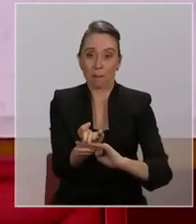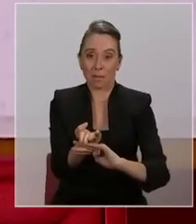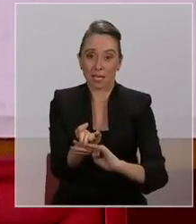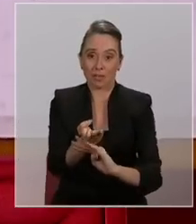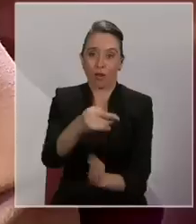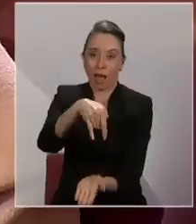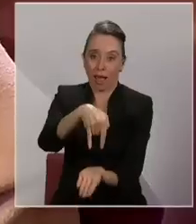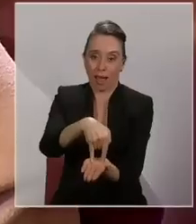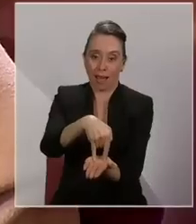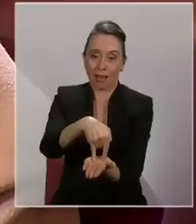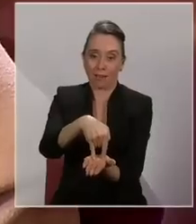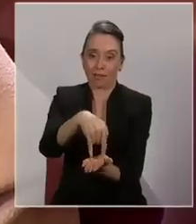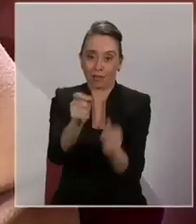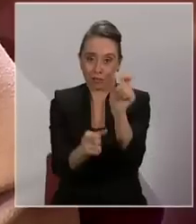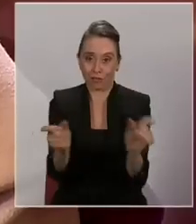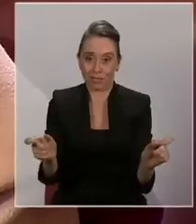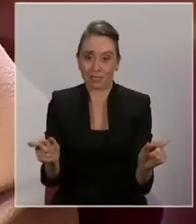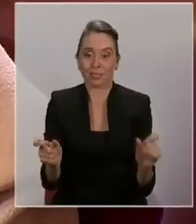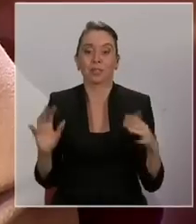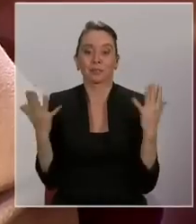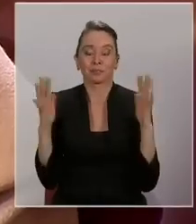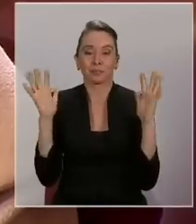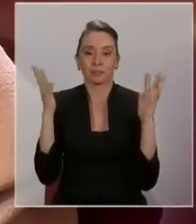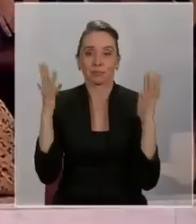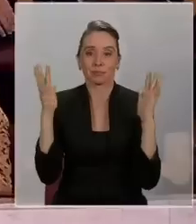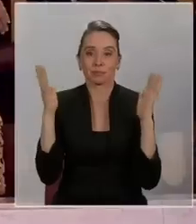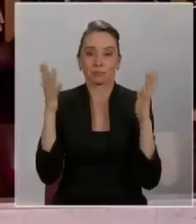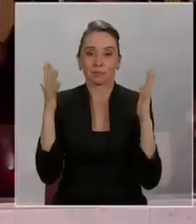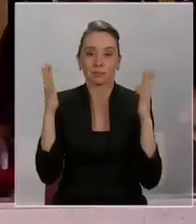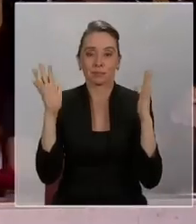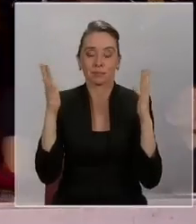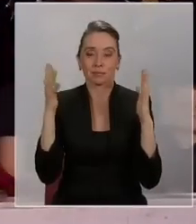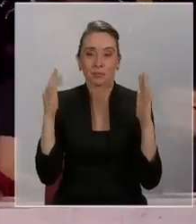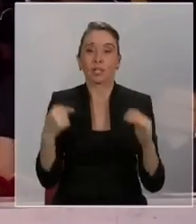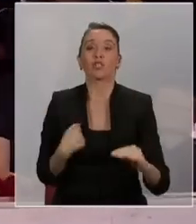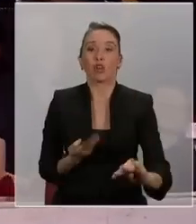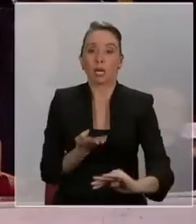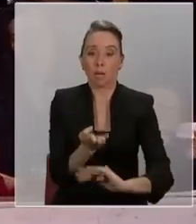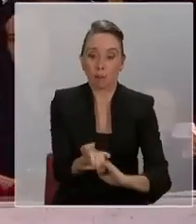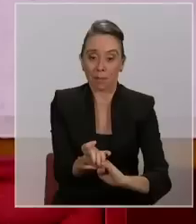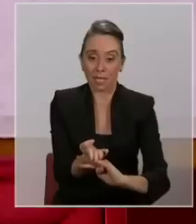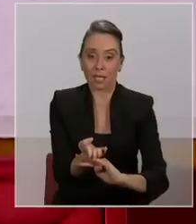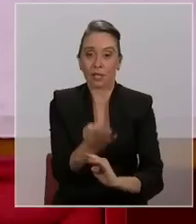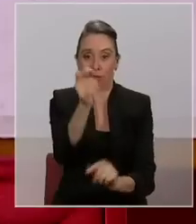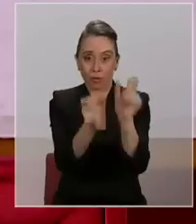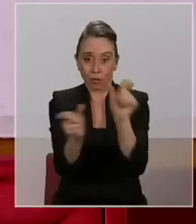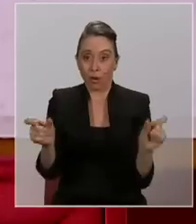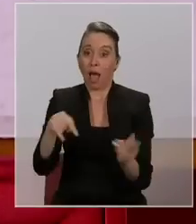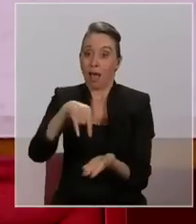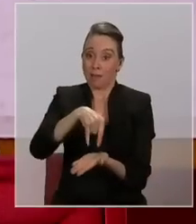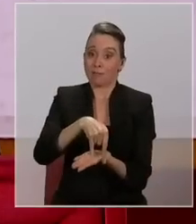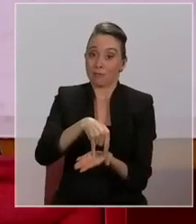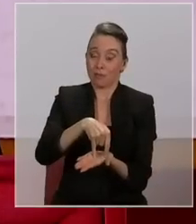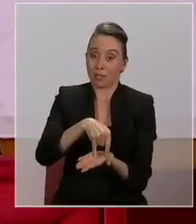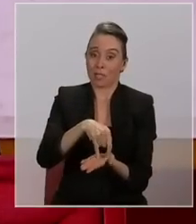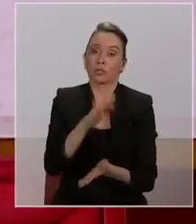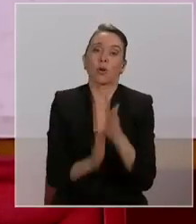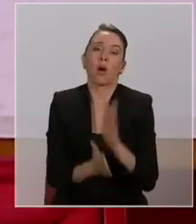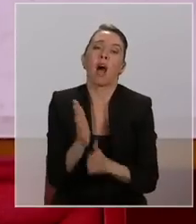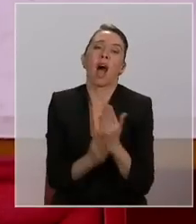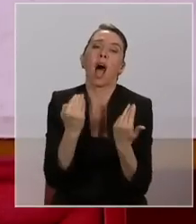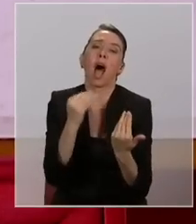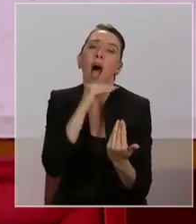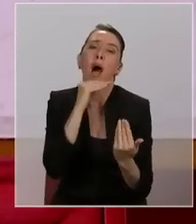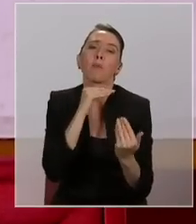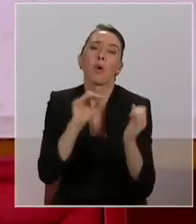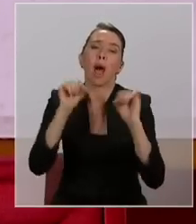apurar la